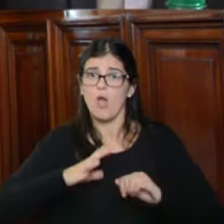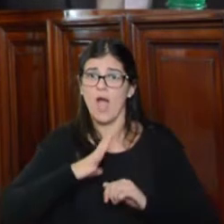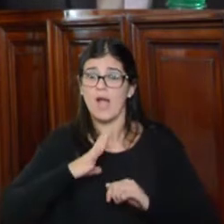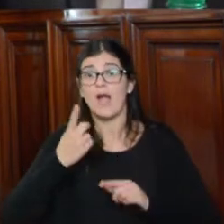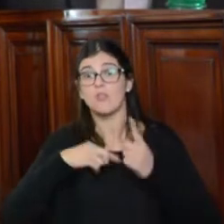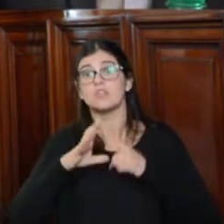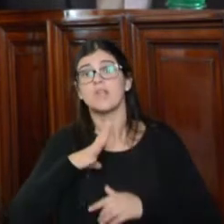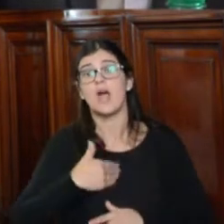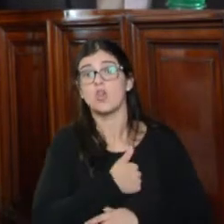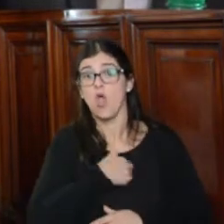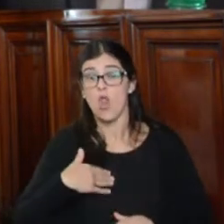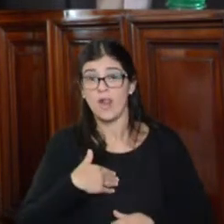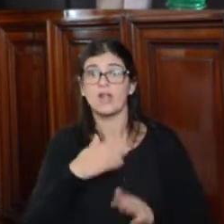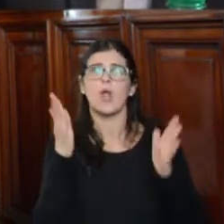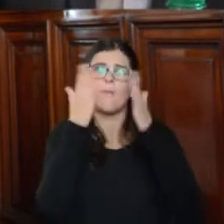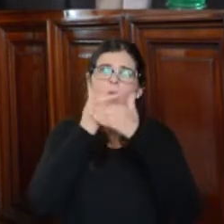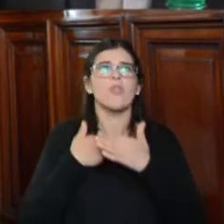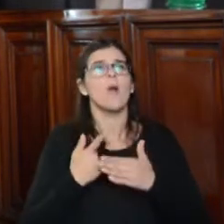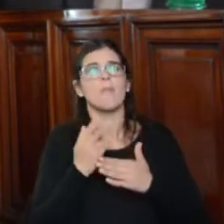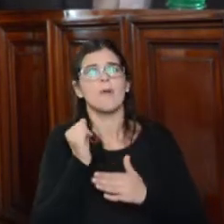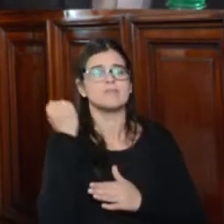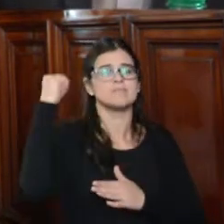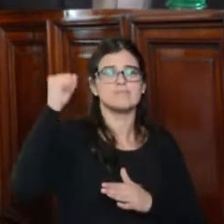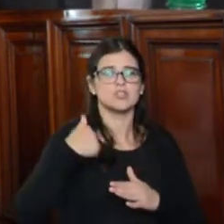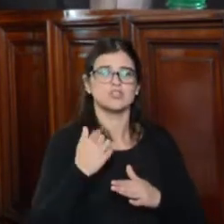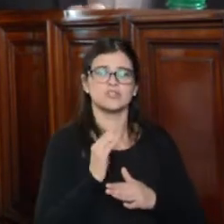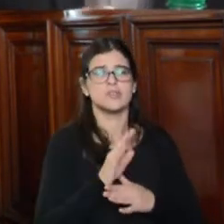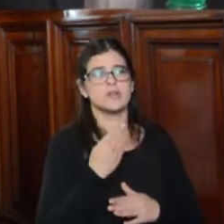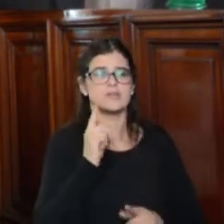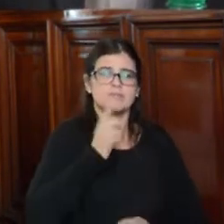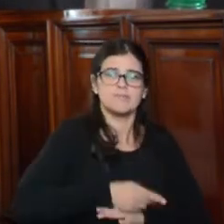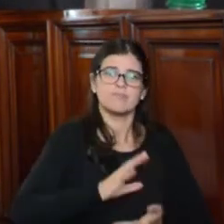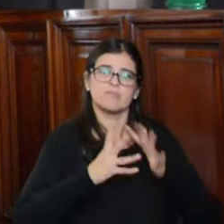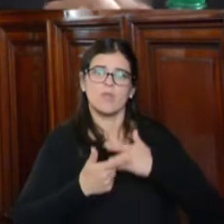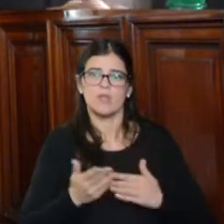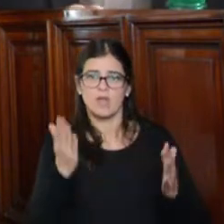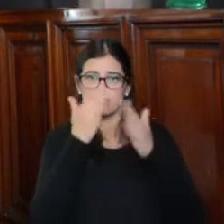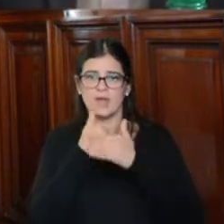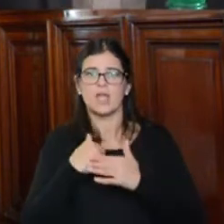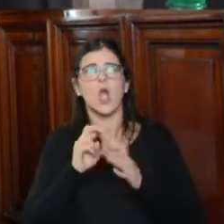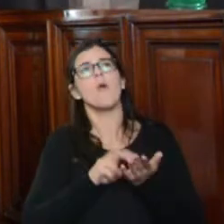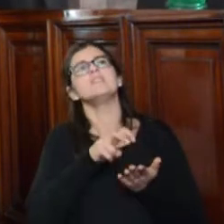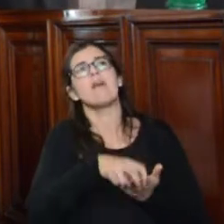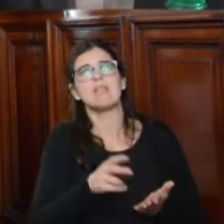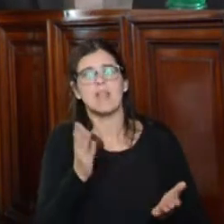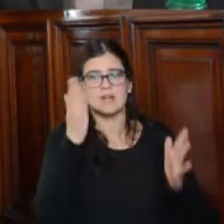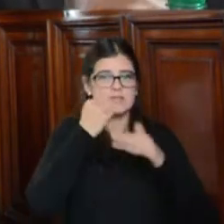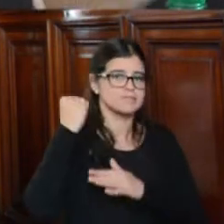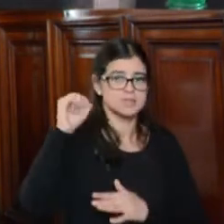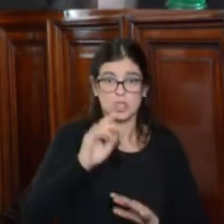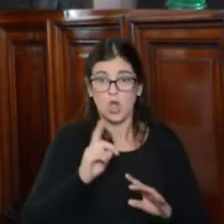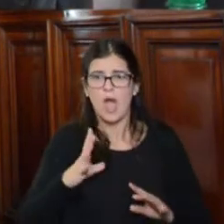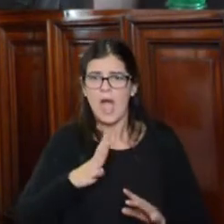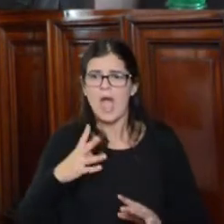roles que no se pueden invadir y que no se pueden realmente saltear. Además se trata de